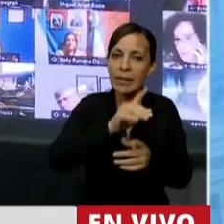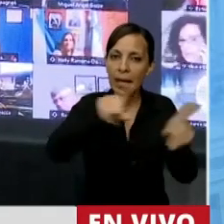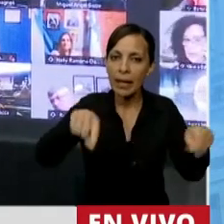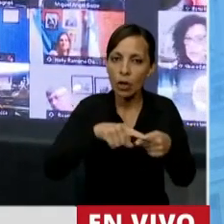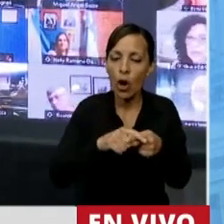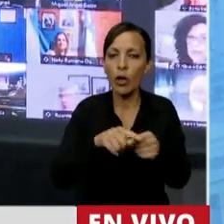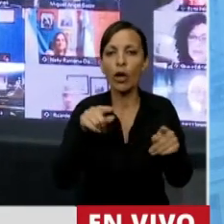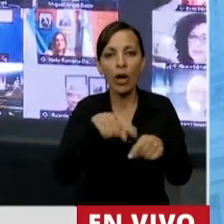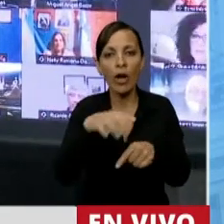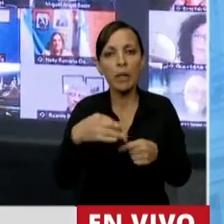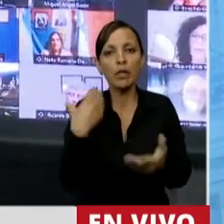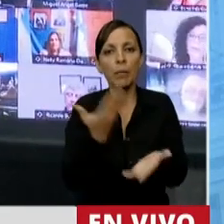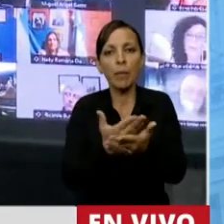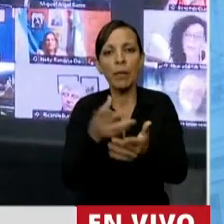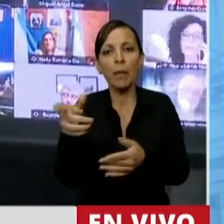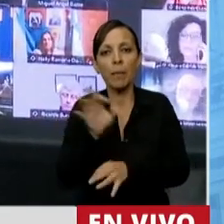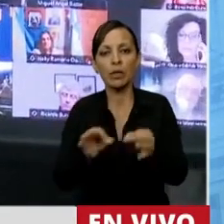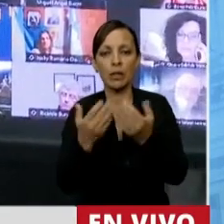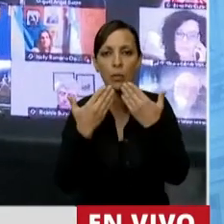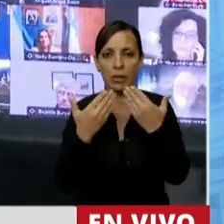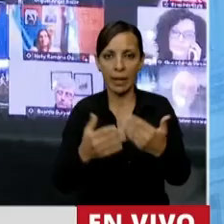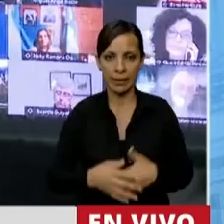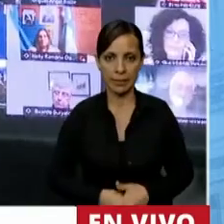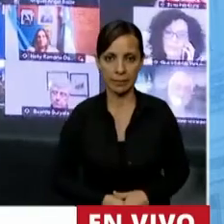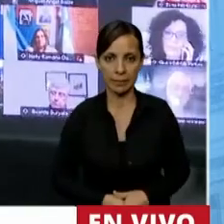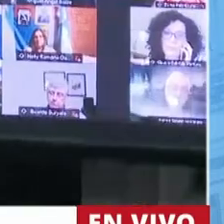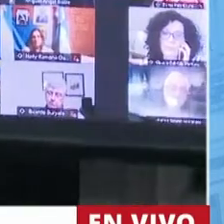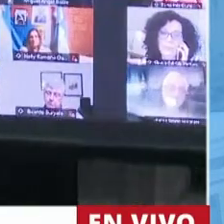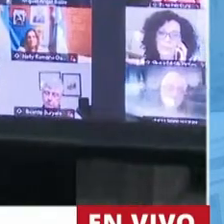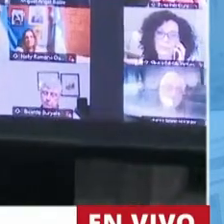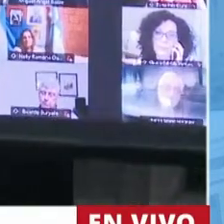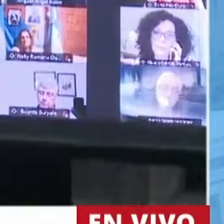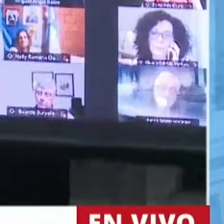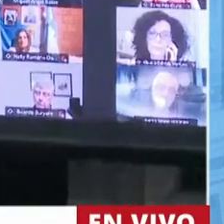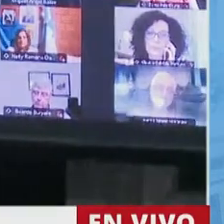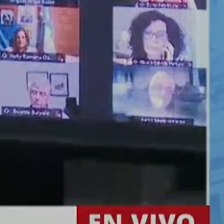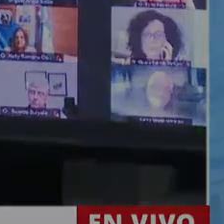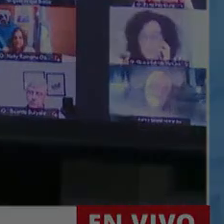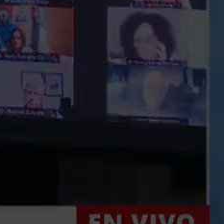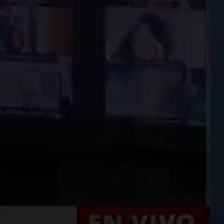casa común y por eso venimos a proponer este proyecto de ley. Muchas gracias, Presidente. Gracias, Diputado Marcos Clery.